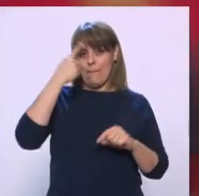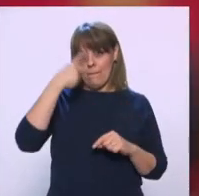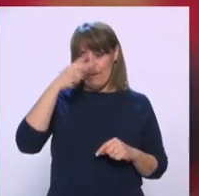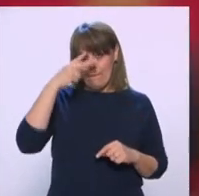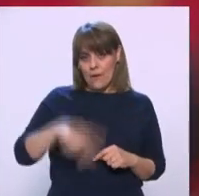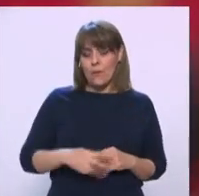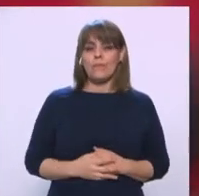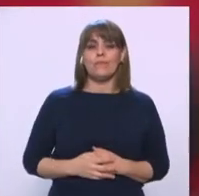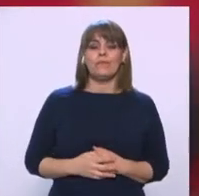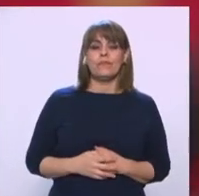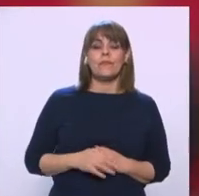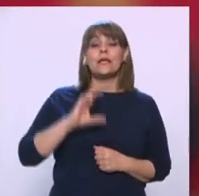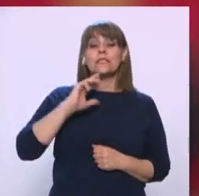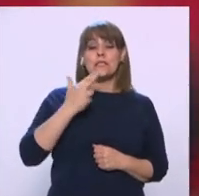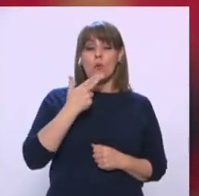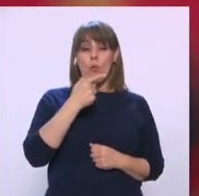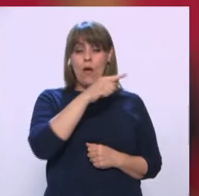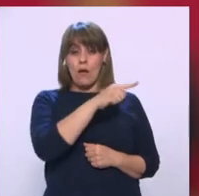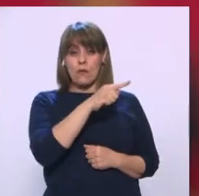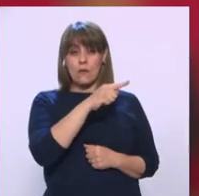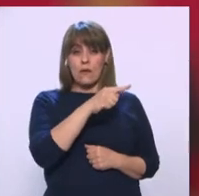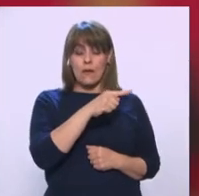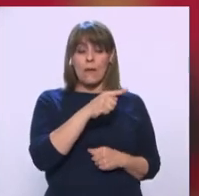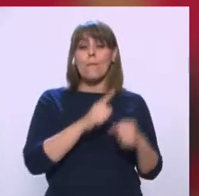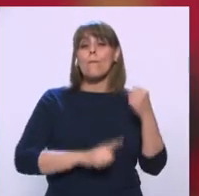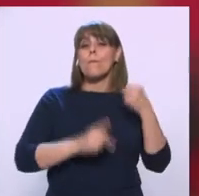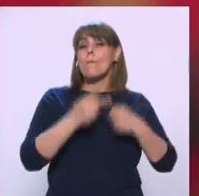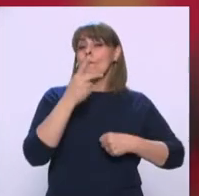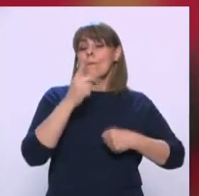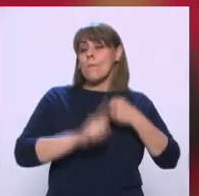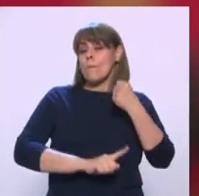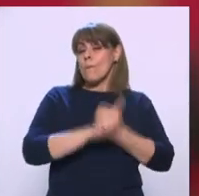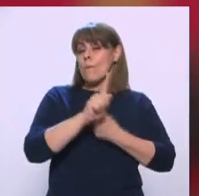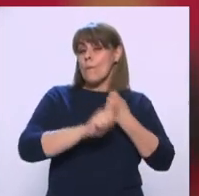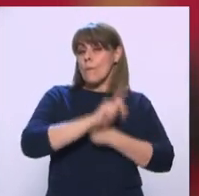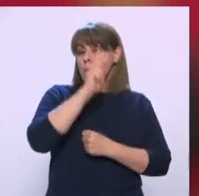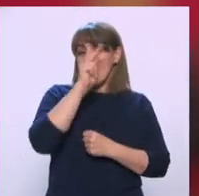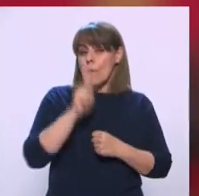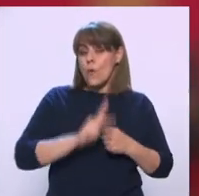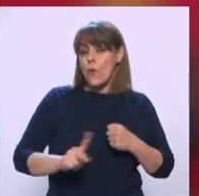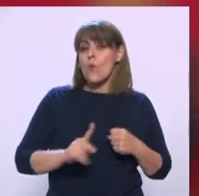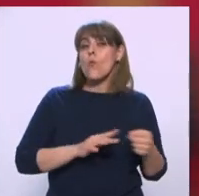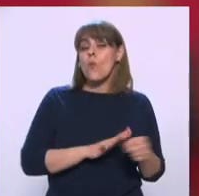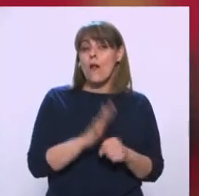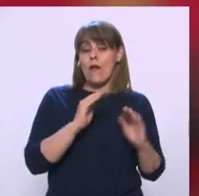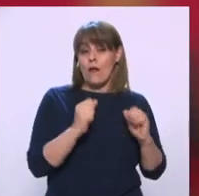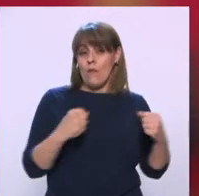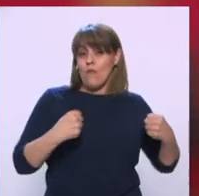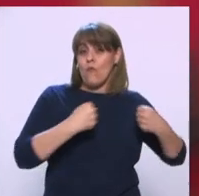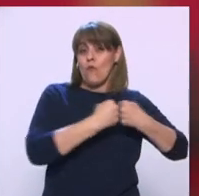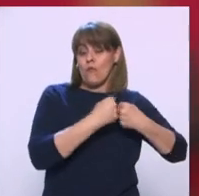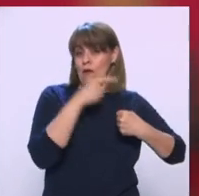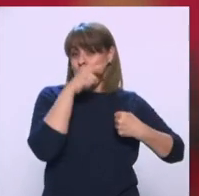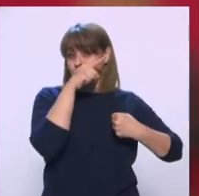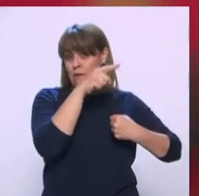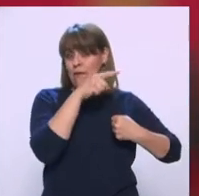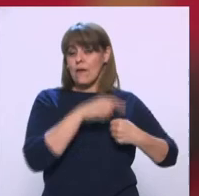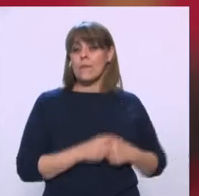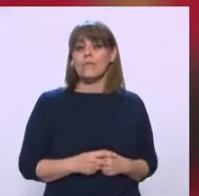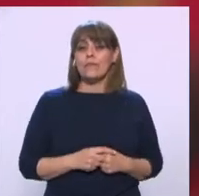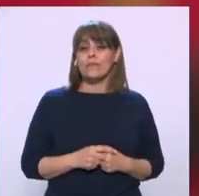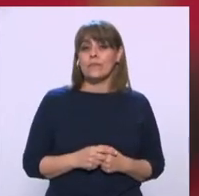En el caso De Chihuahua El problema Mayor Lo tenemos En la frontera Hay que